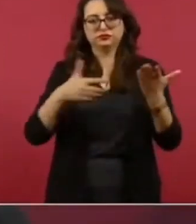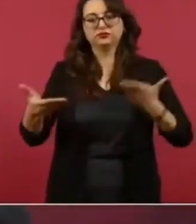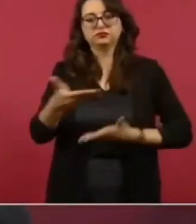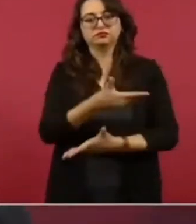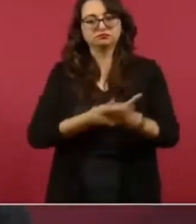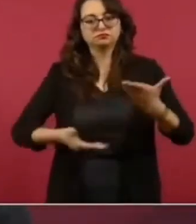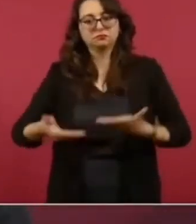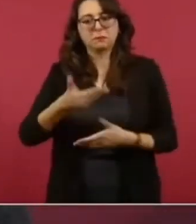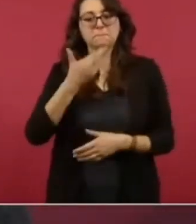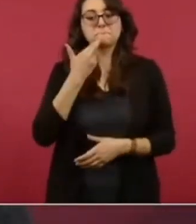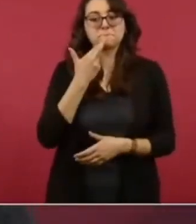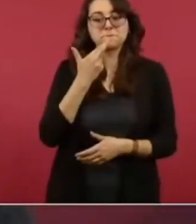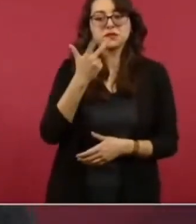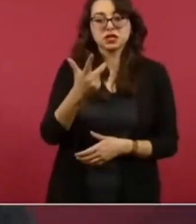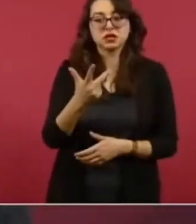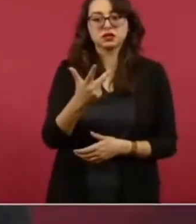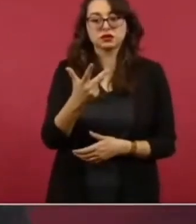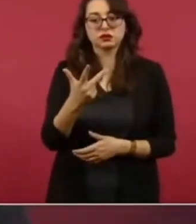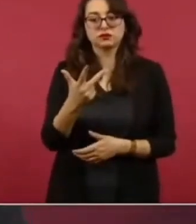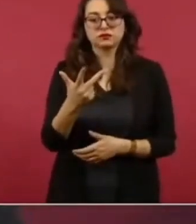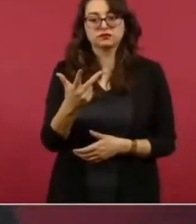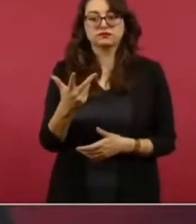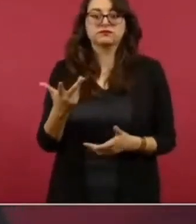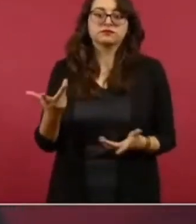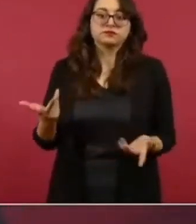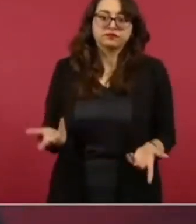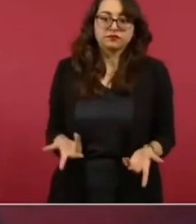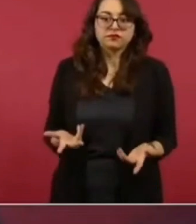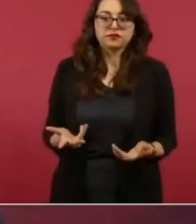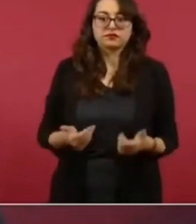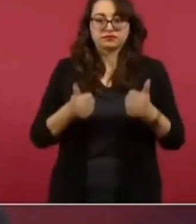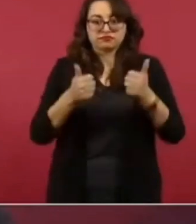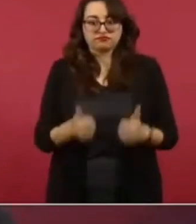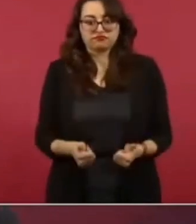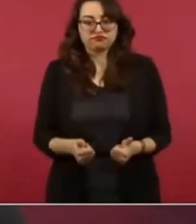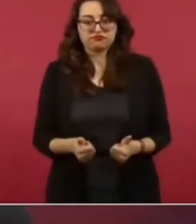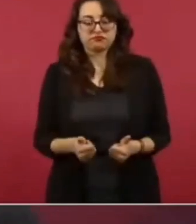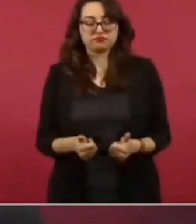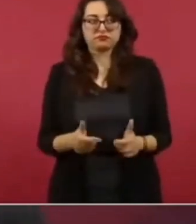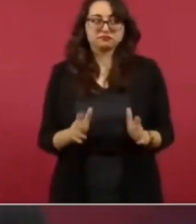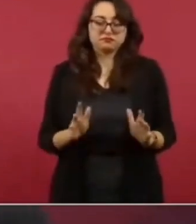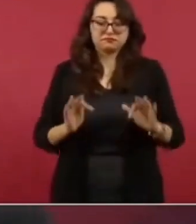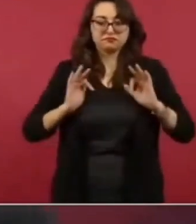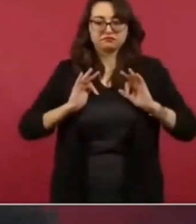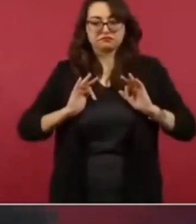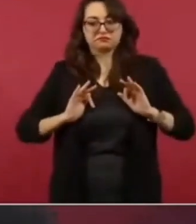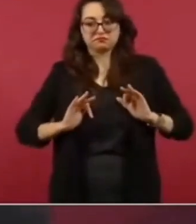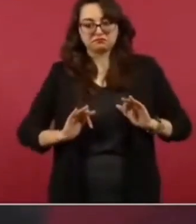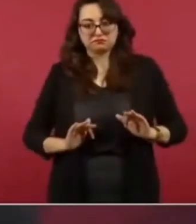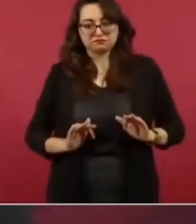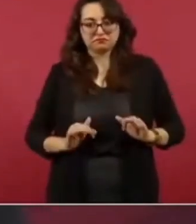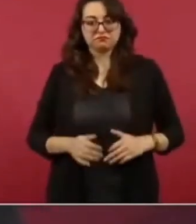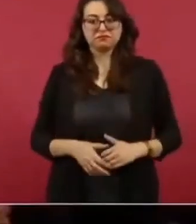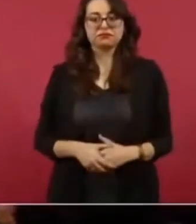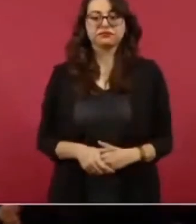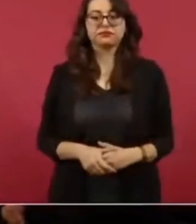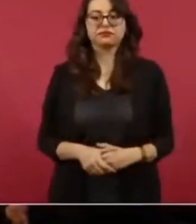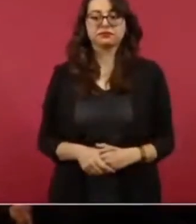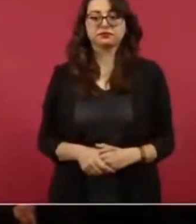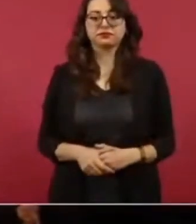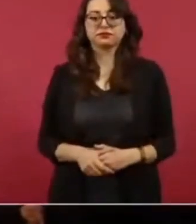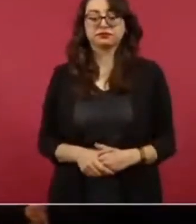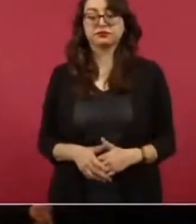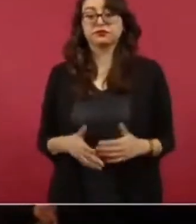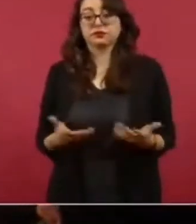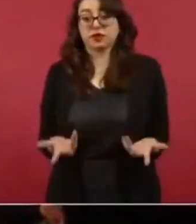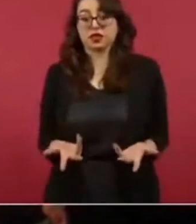para hacer, pues digamos, hasta más grata su estancia en territorio mexicano o en las estaciones de migración. ¿Sí se